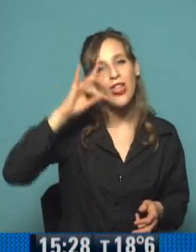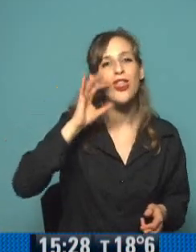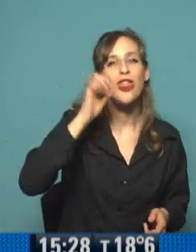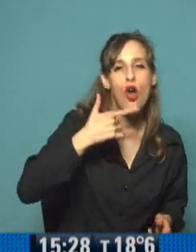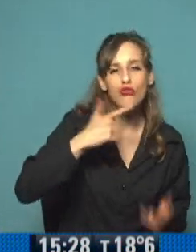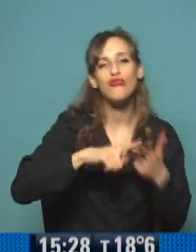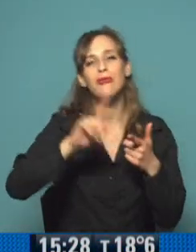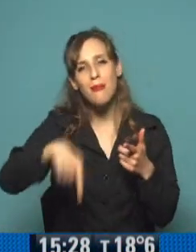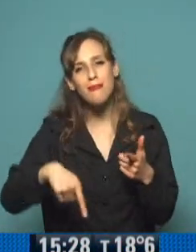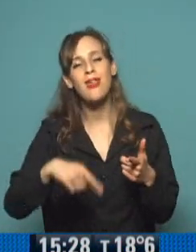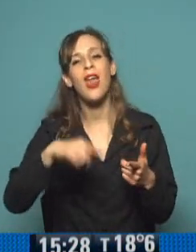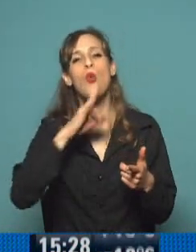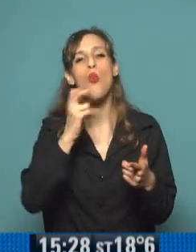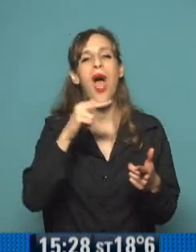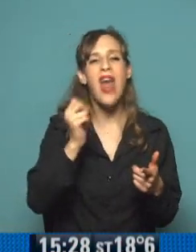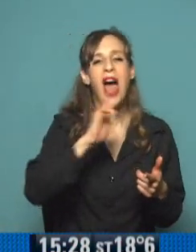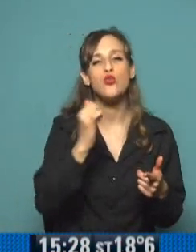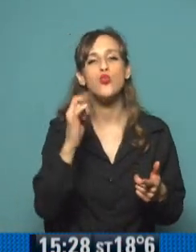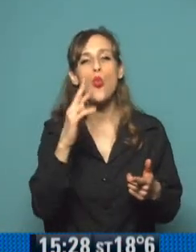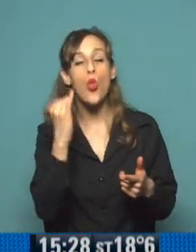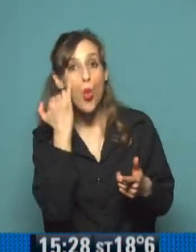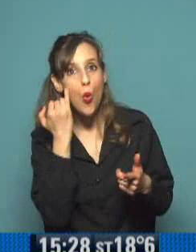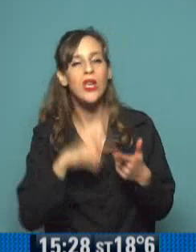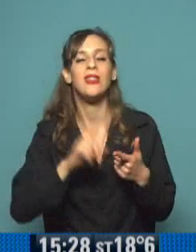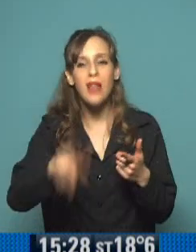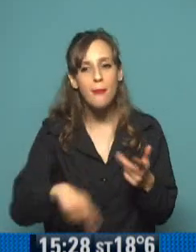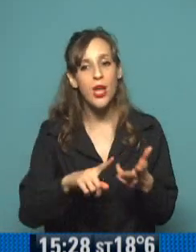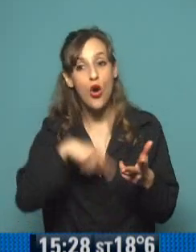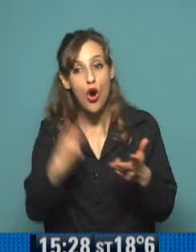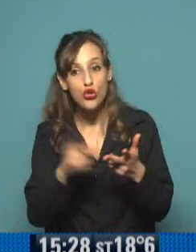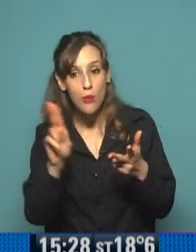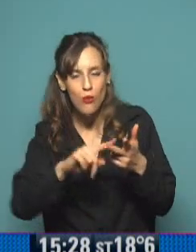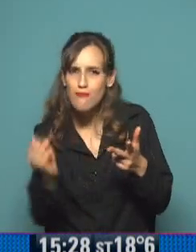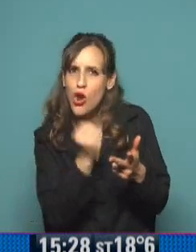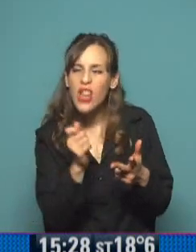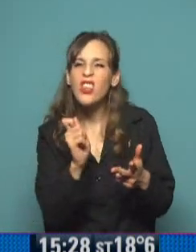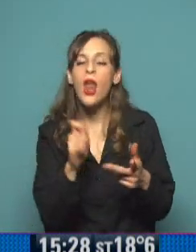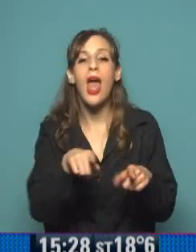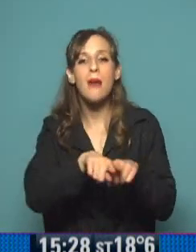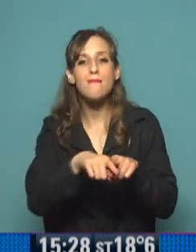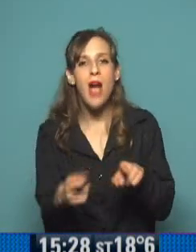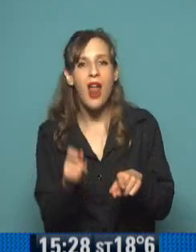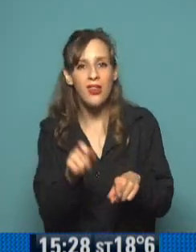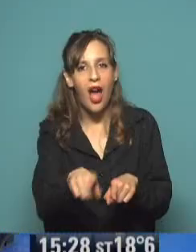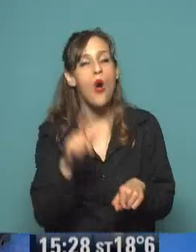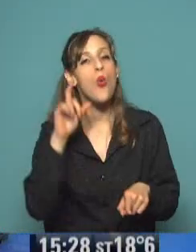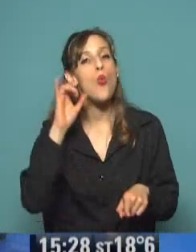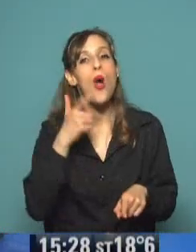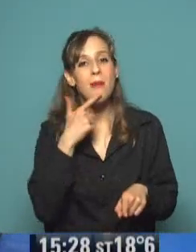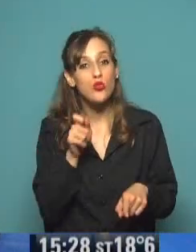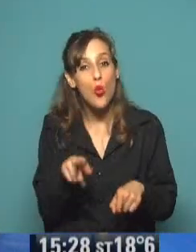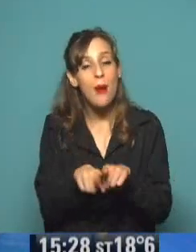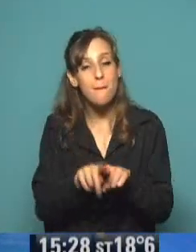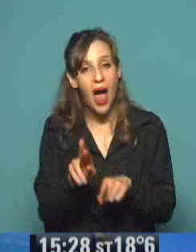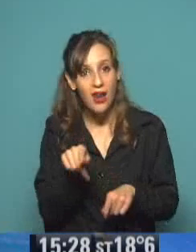Zurduy. Y también otra mujer muy importante en estos tiempos fue la hermana de Güemes. ¿En serio? Machaca Güemes. Machaca Güemes, algo